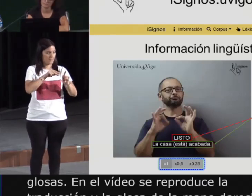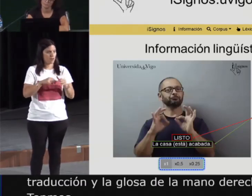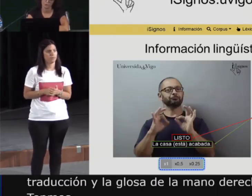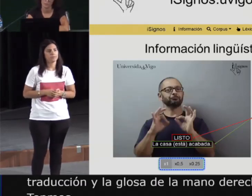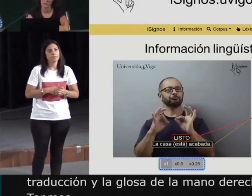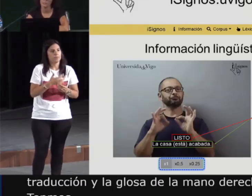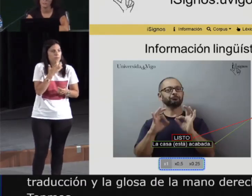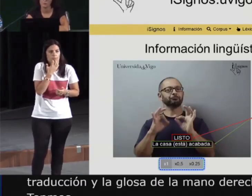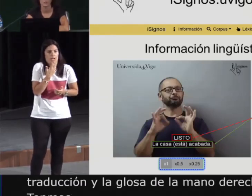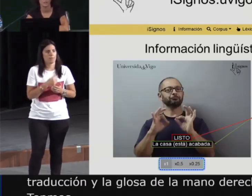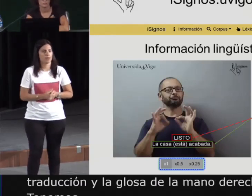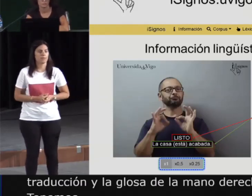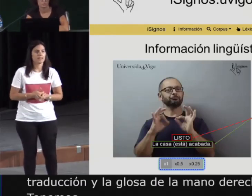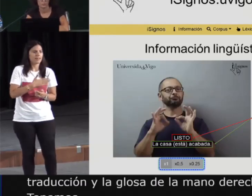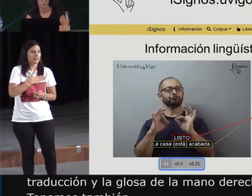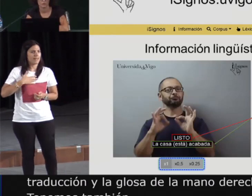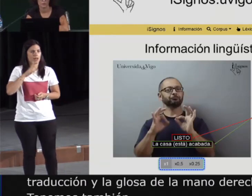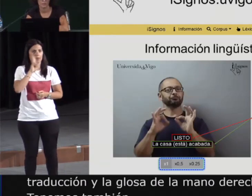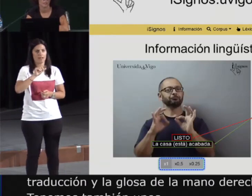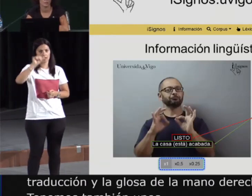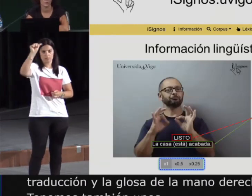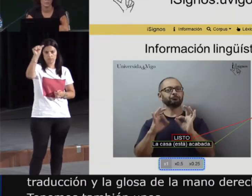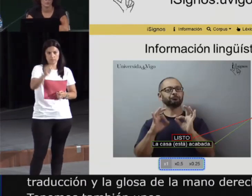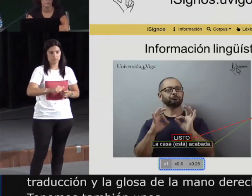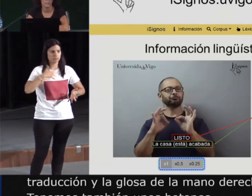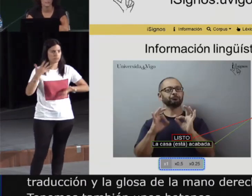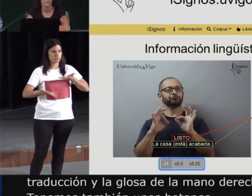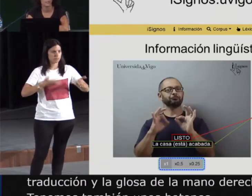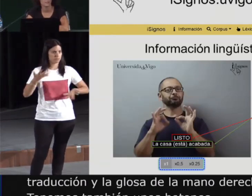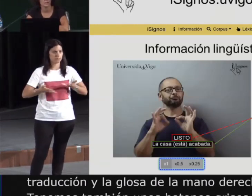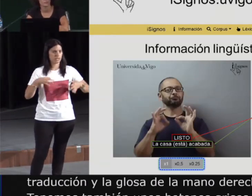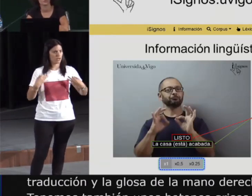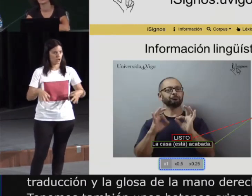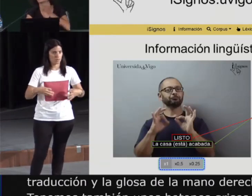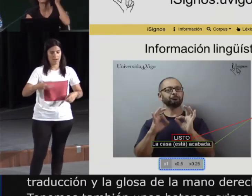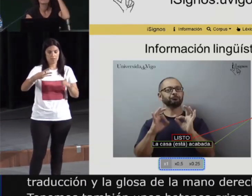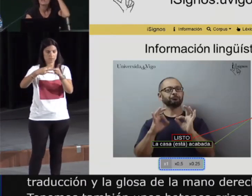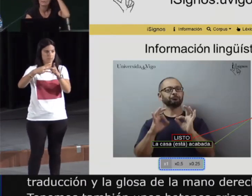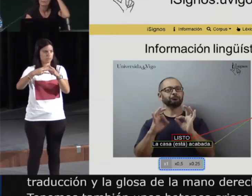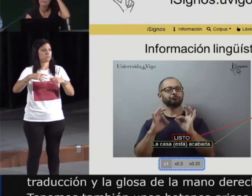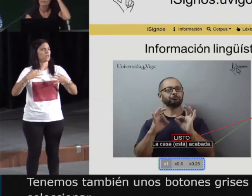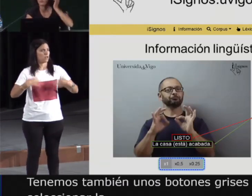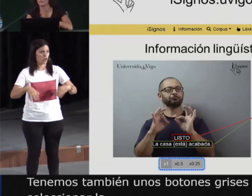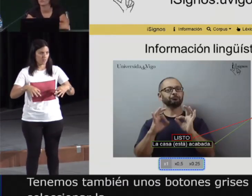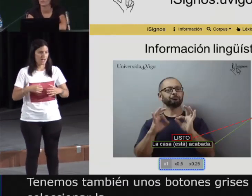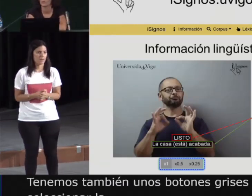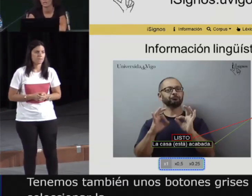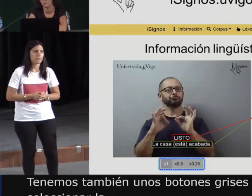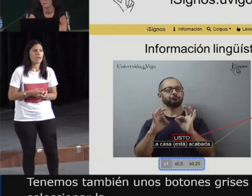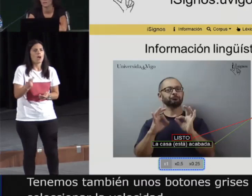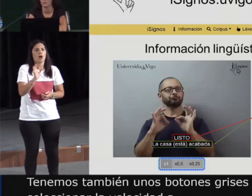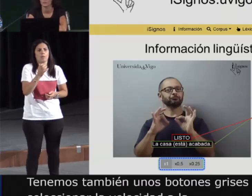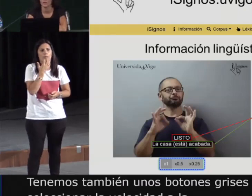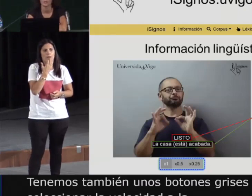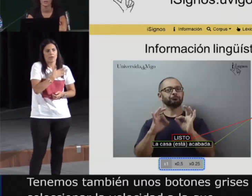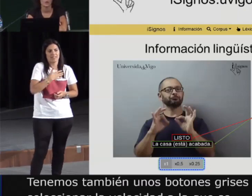visualizar el vídeo. Se puede visualizar a velocidad normal. También podemos reproducirlo a la